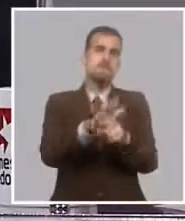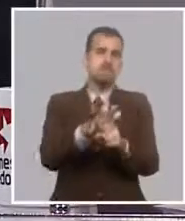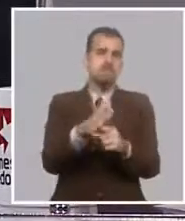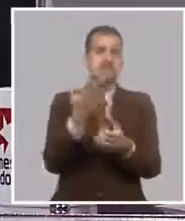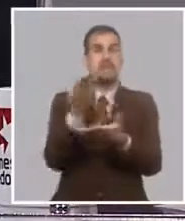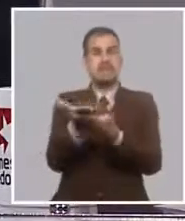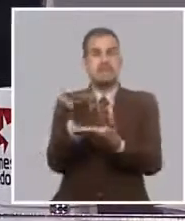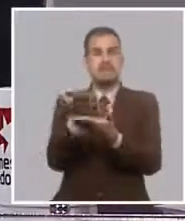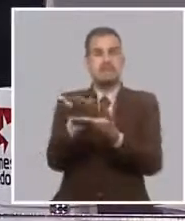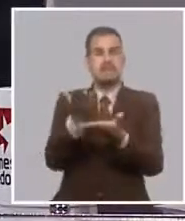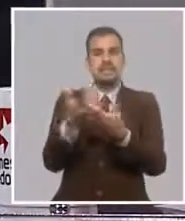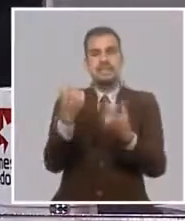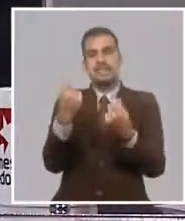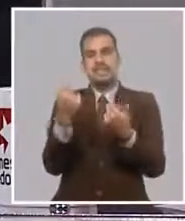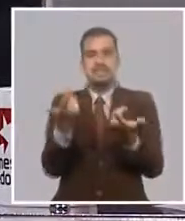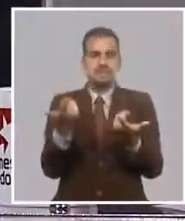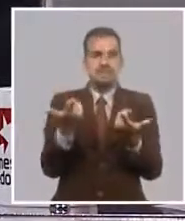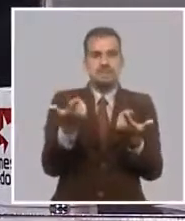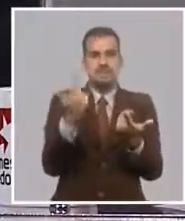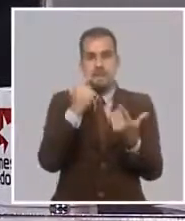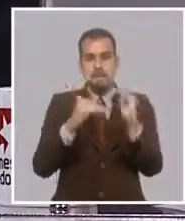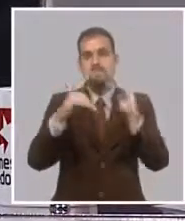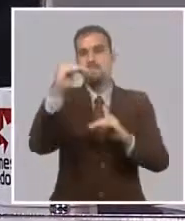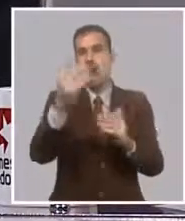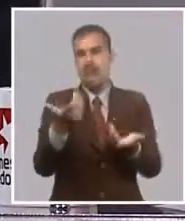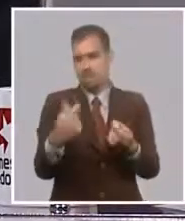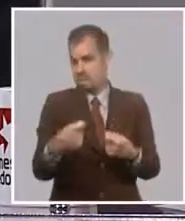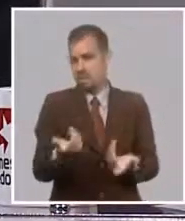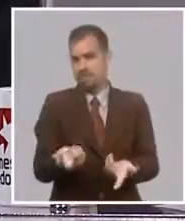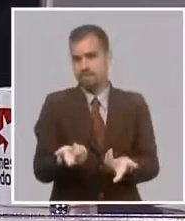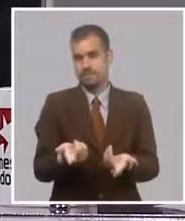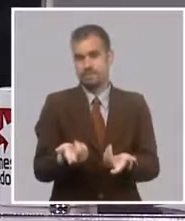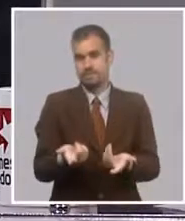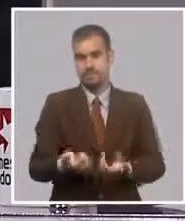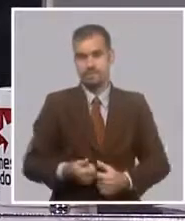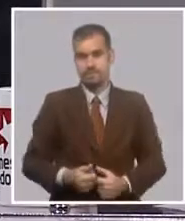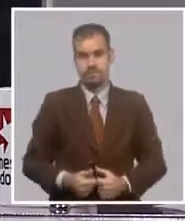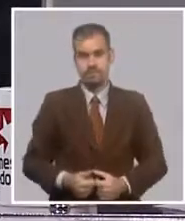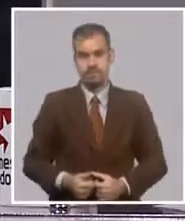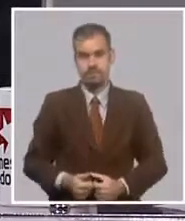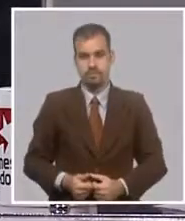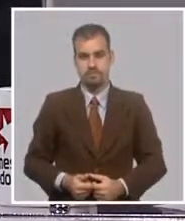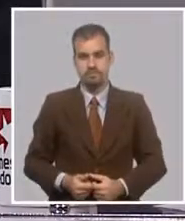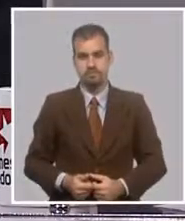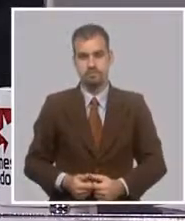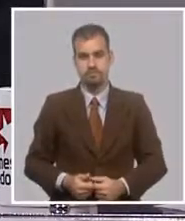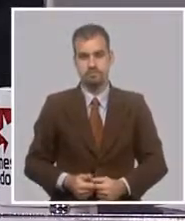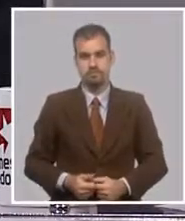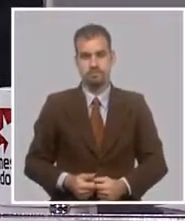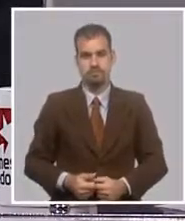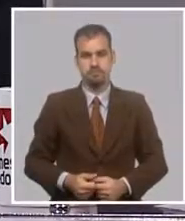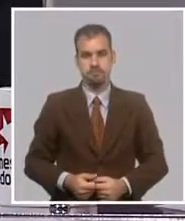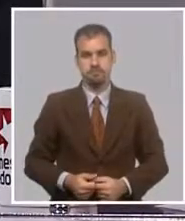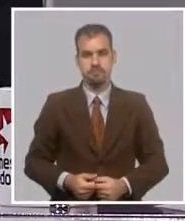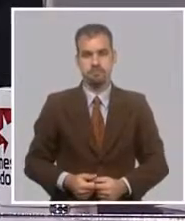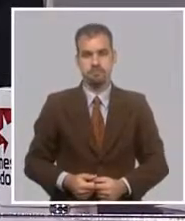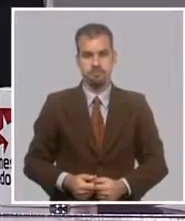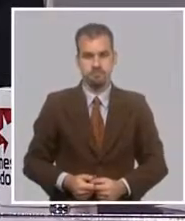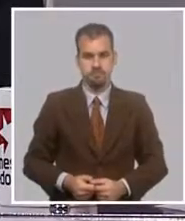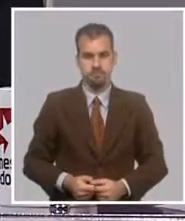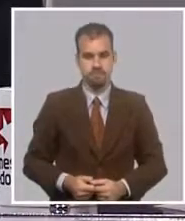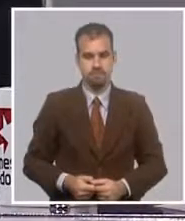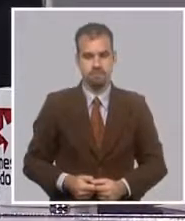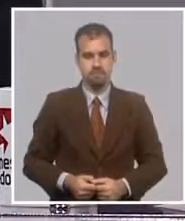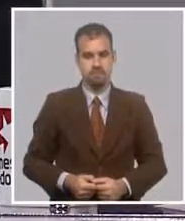financiamiento superiores a lo que normalmente requerían. Esto, por supuesto,